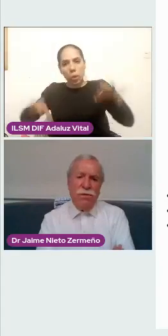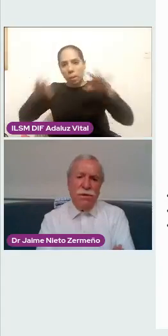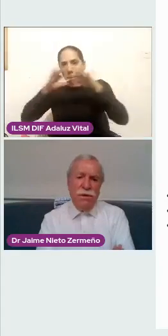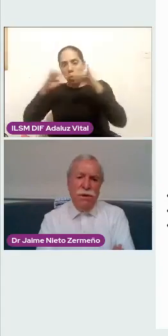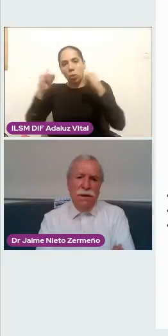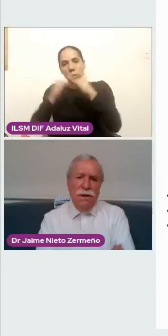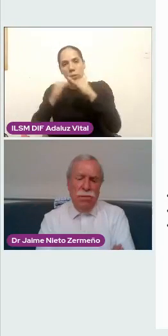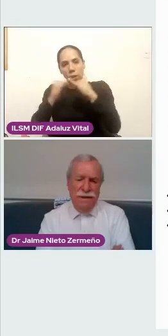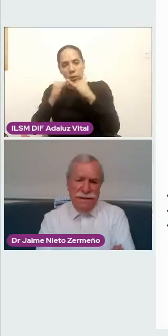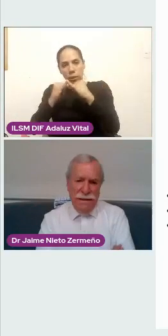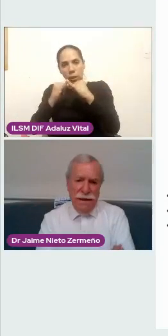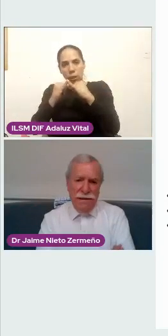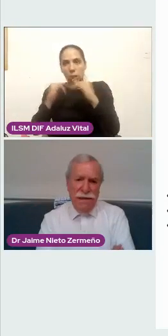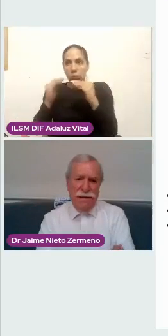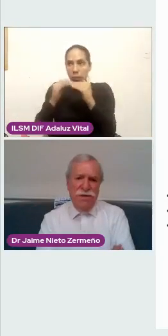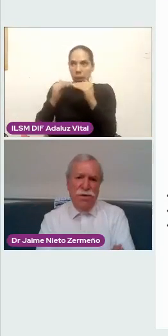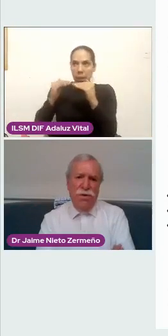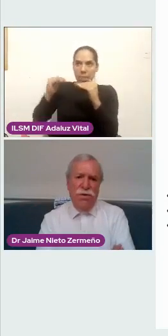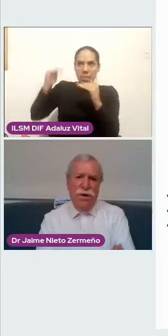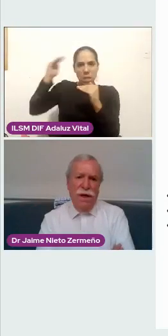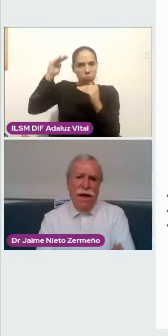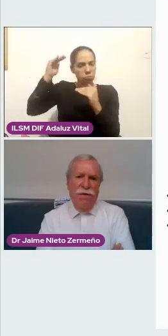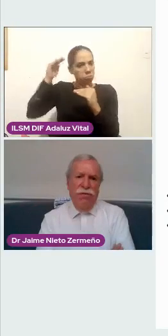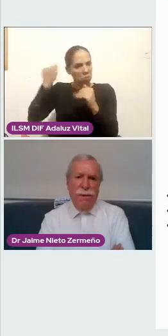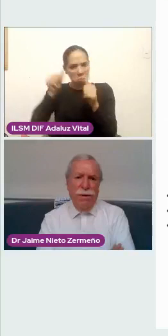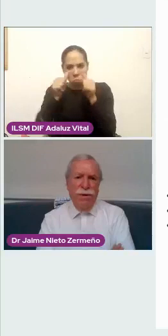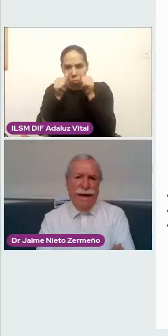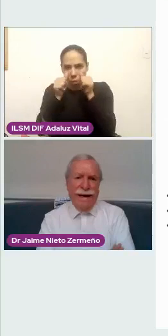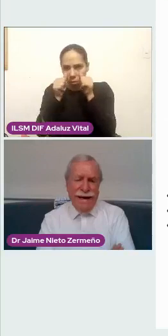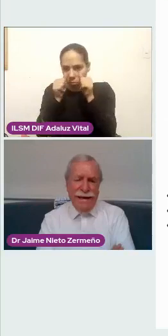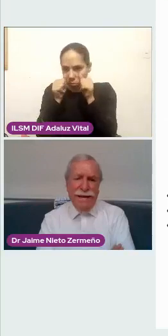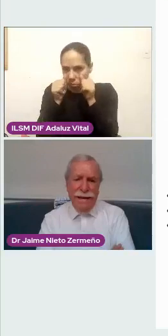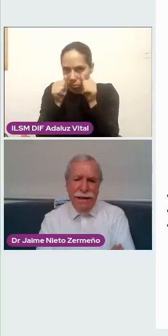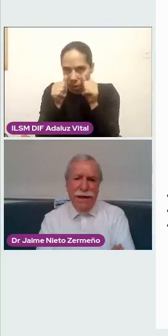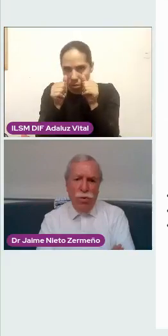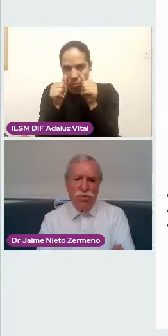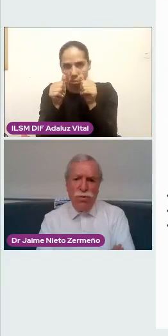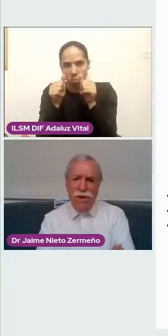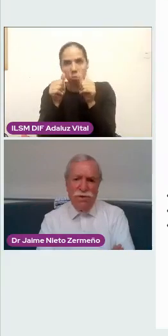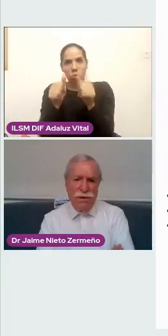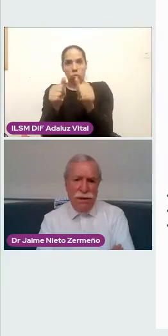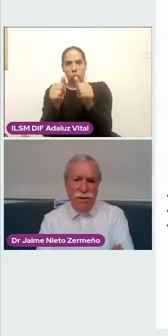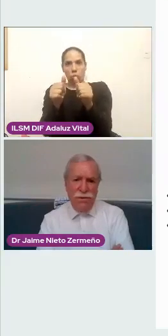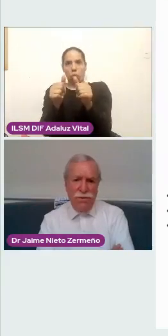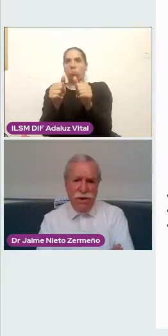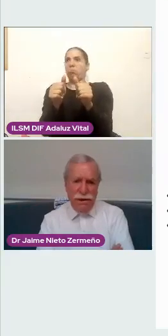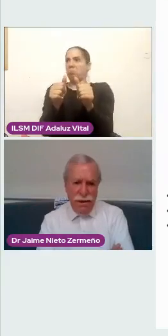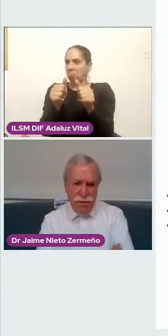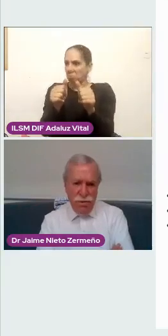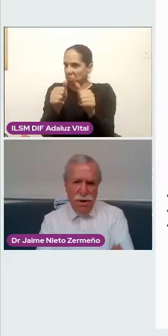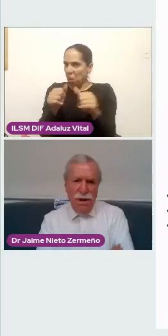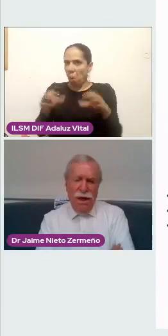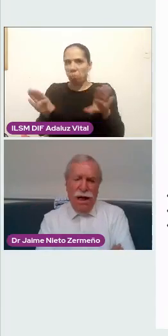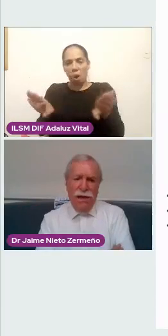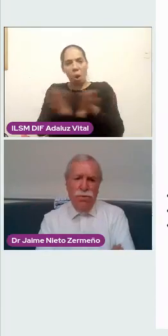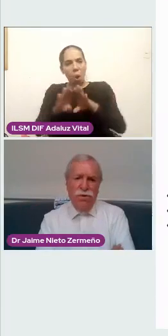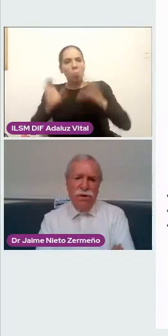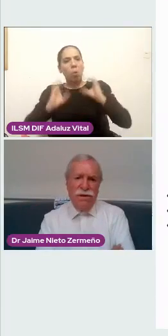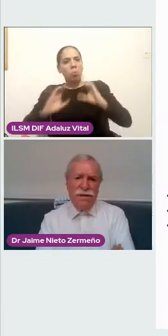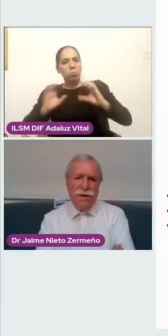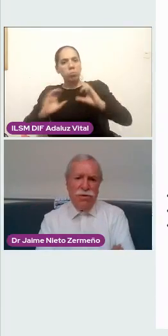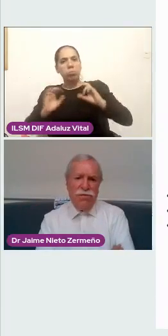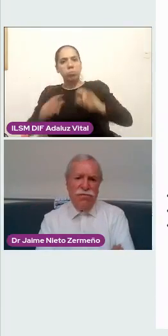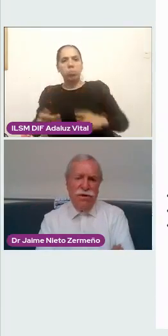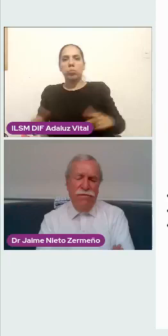altos grados, estándares de atención, han formado una gran cantidad de recursos humanos a través de sus 80 años, han